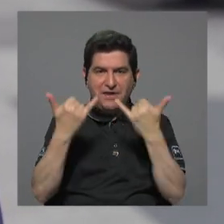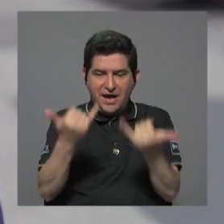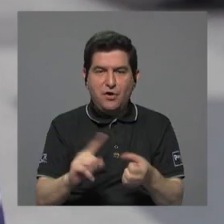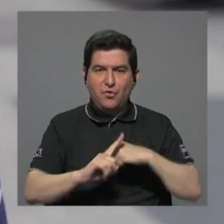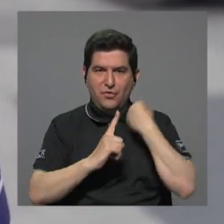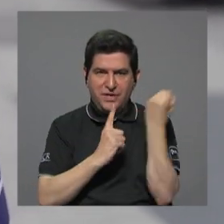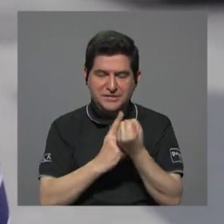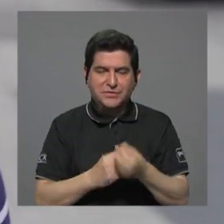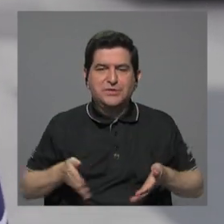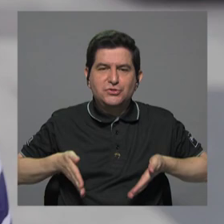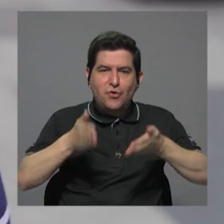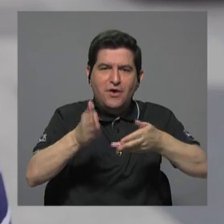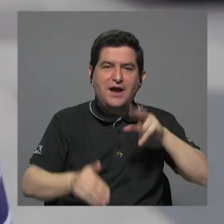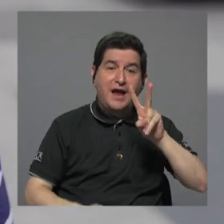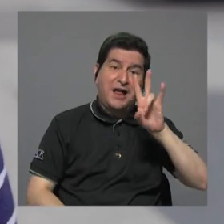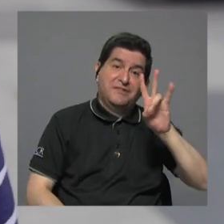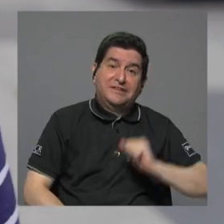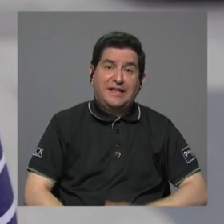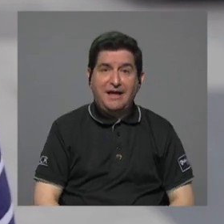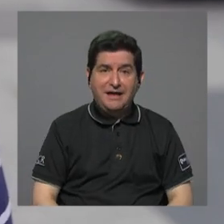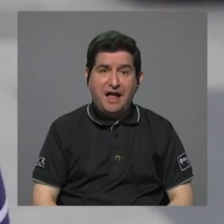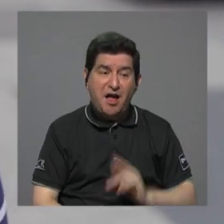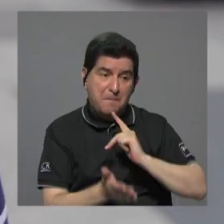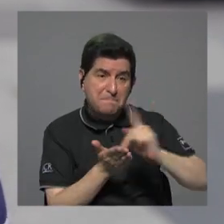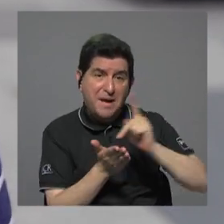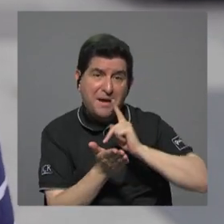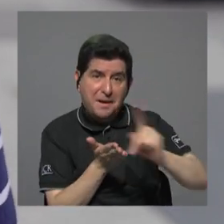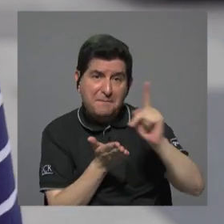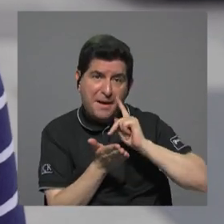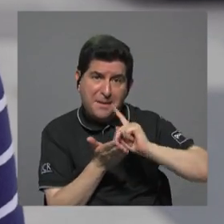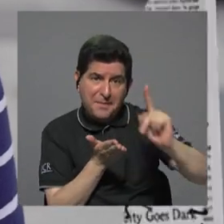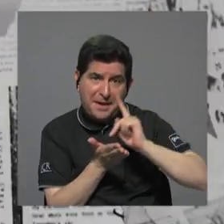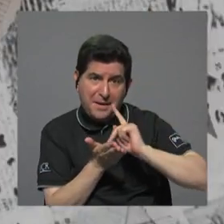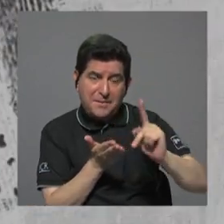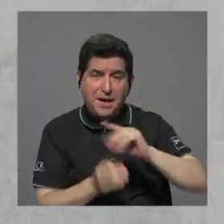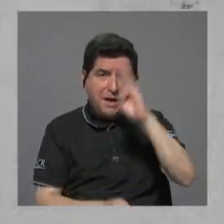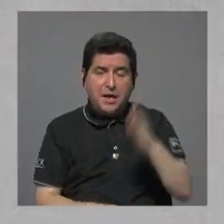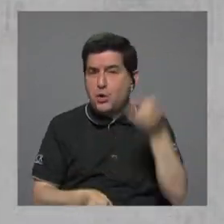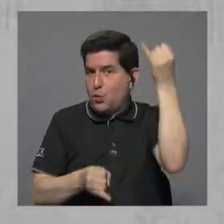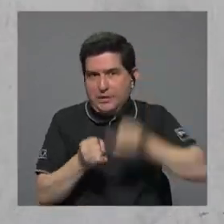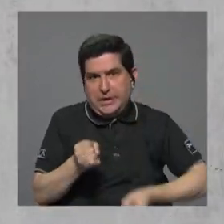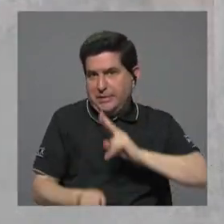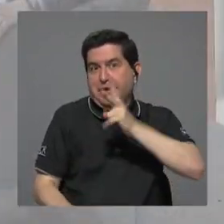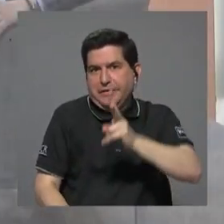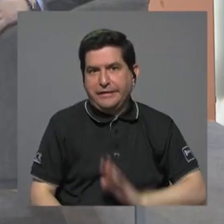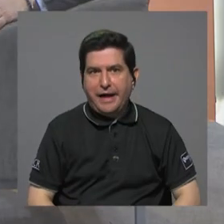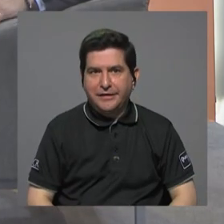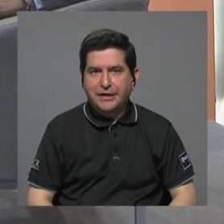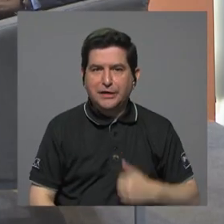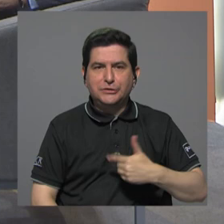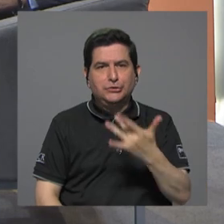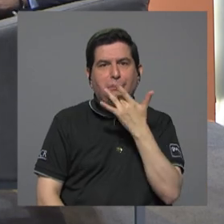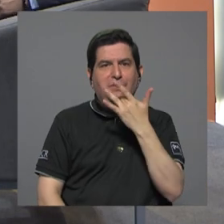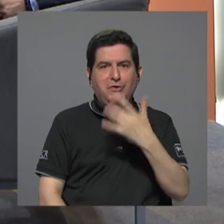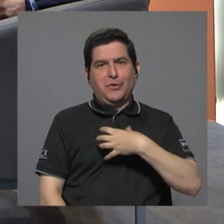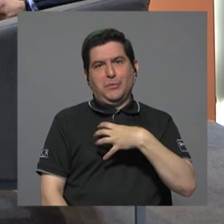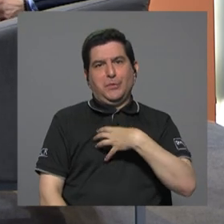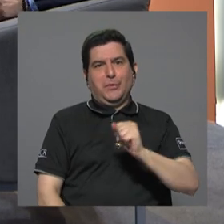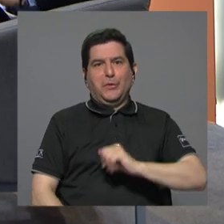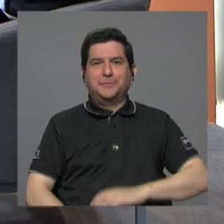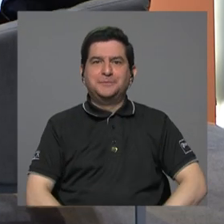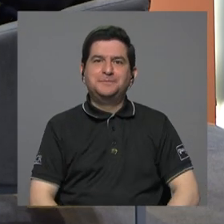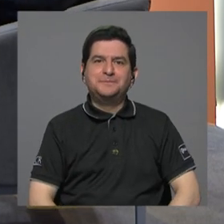con la ruta 27 estamos pagando y pagando y eso como que nunca termina entonces preferimos lo nuestro